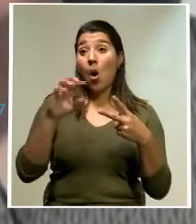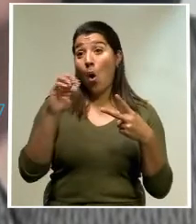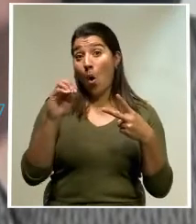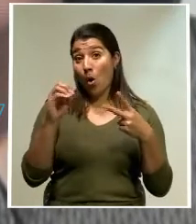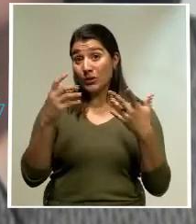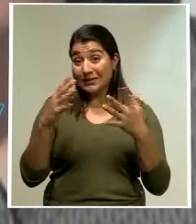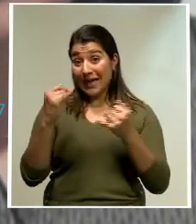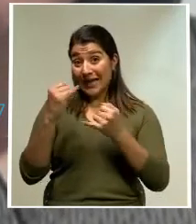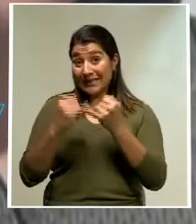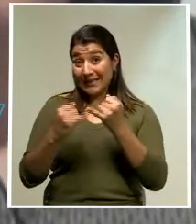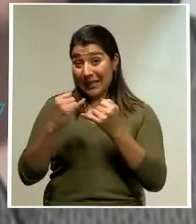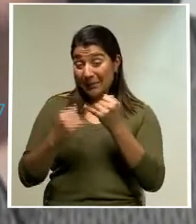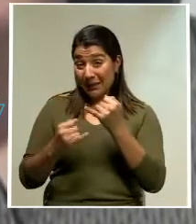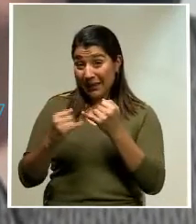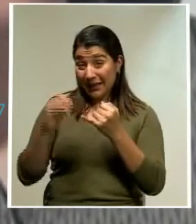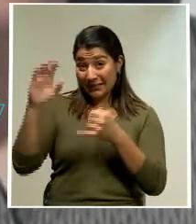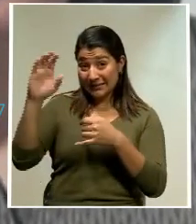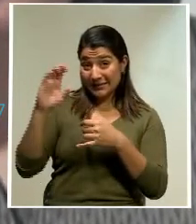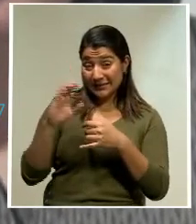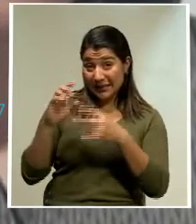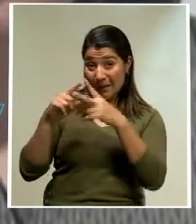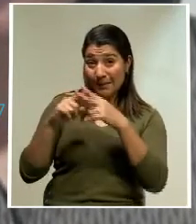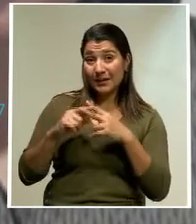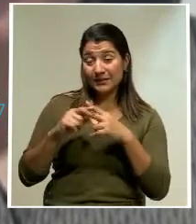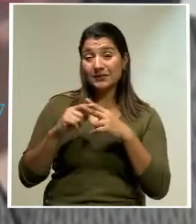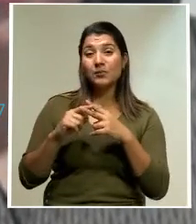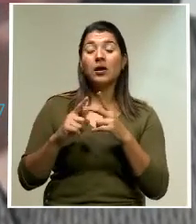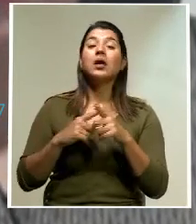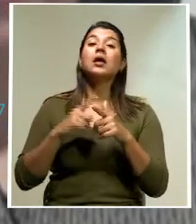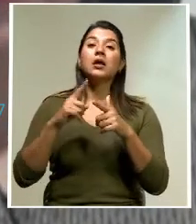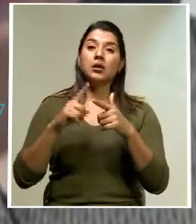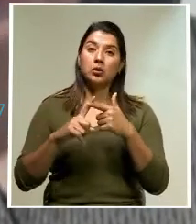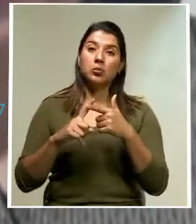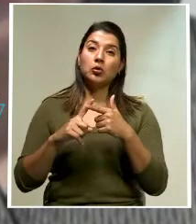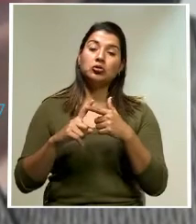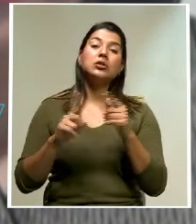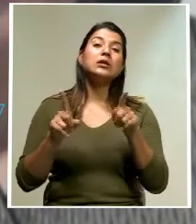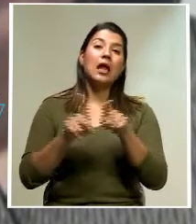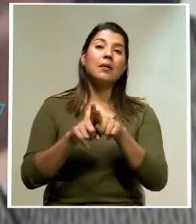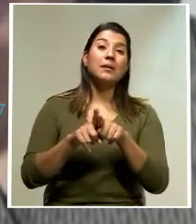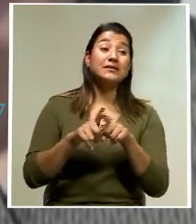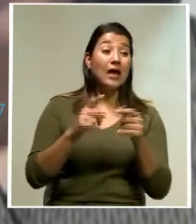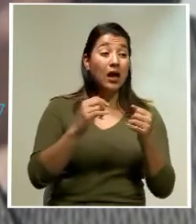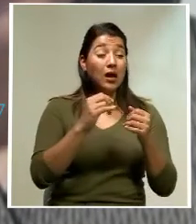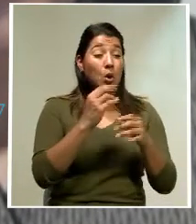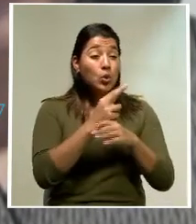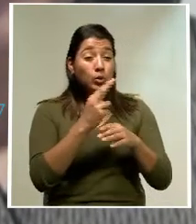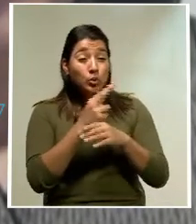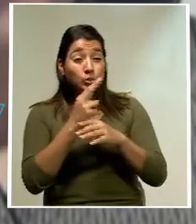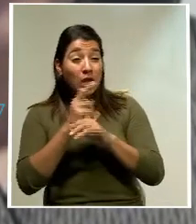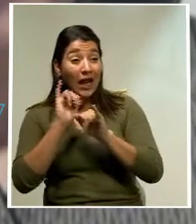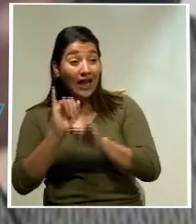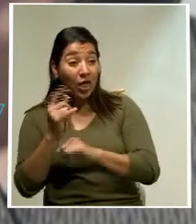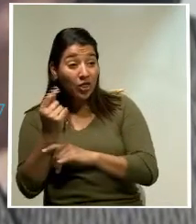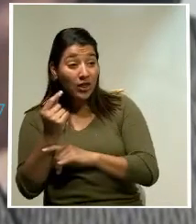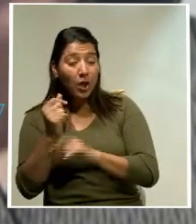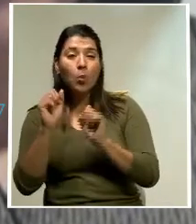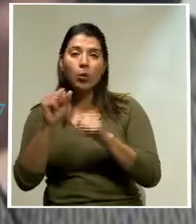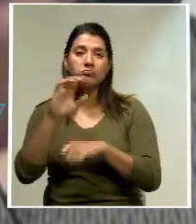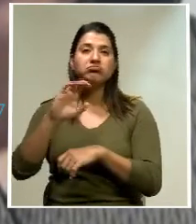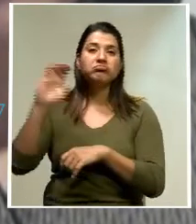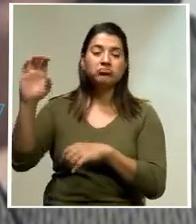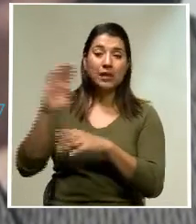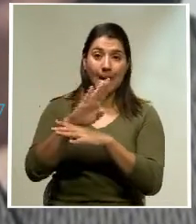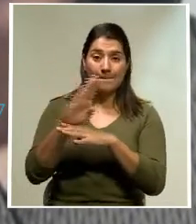préstamo, podría haber también, digamos, devolución de recursos a los bancos. Dentro del ordenamiento del